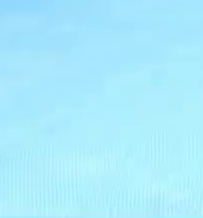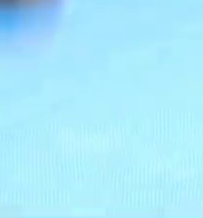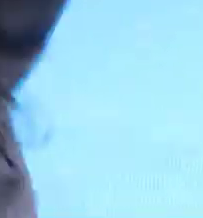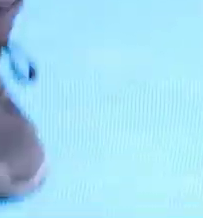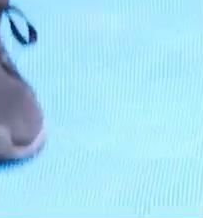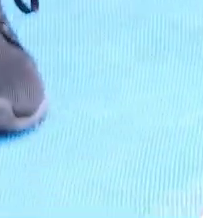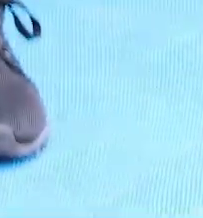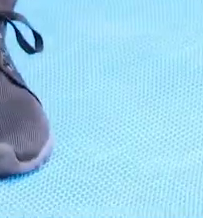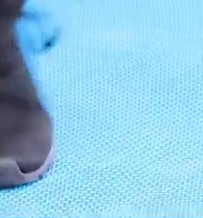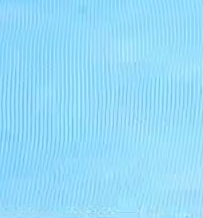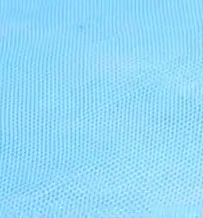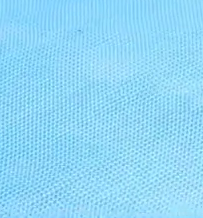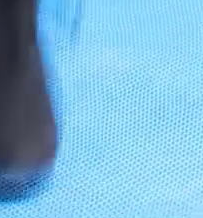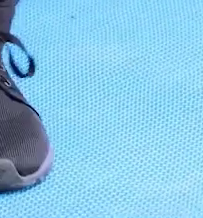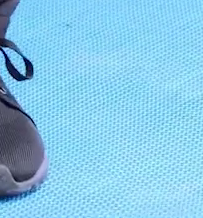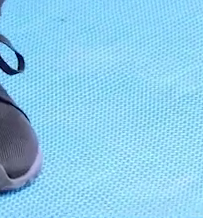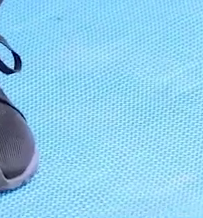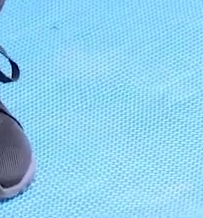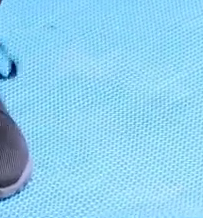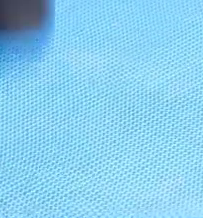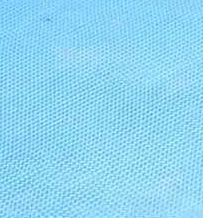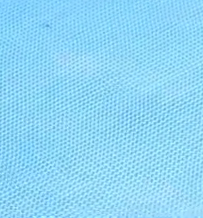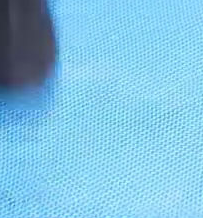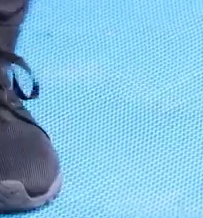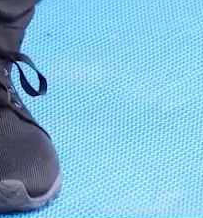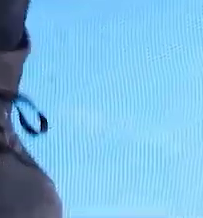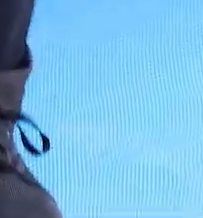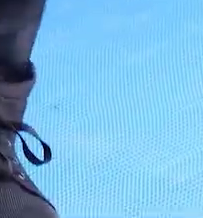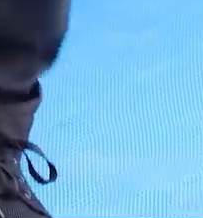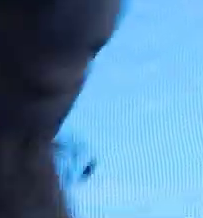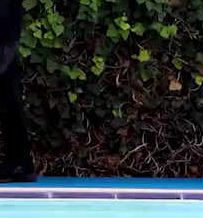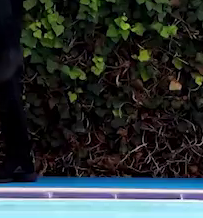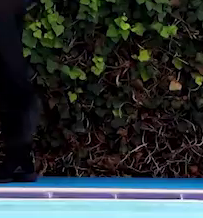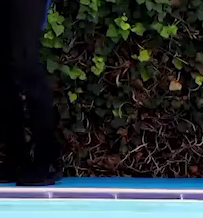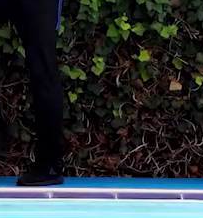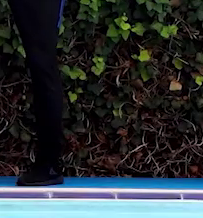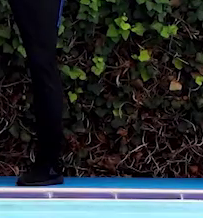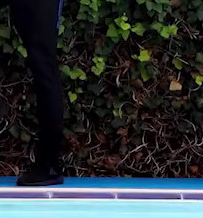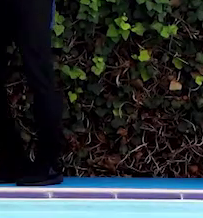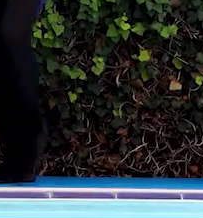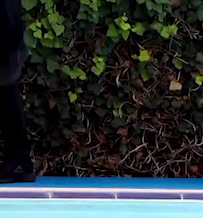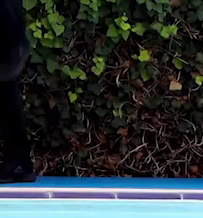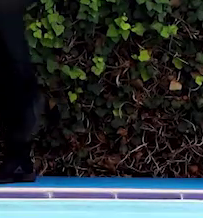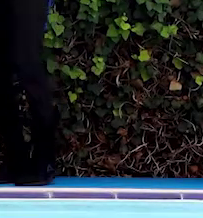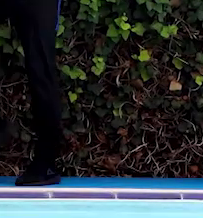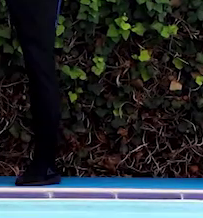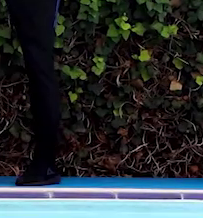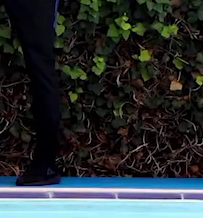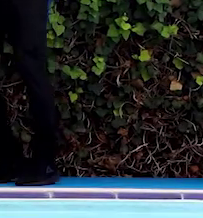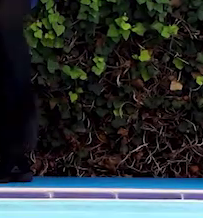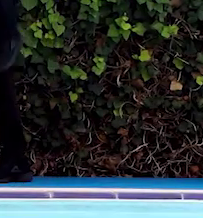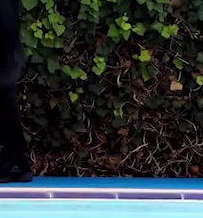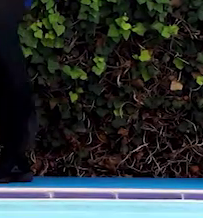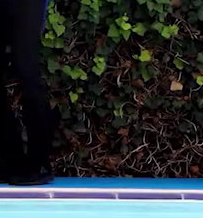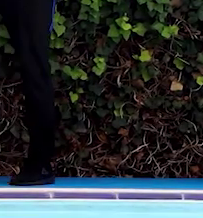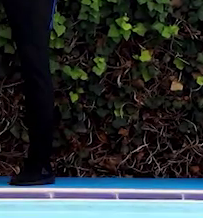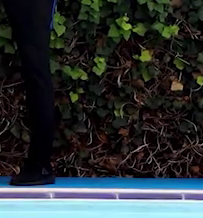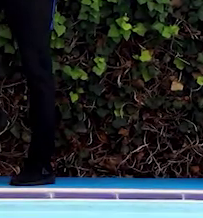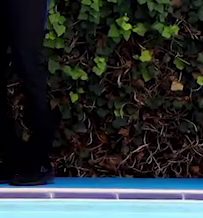derecha, izquierda, derecha, izquierda. Muy bien. Alza un poquito más las rodillas. Y bien.